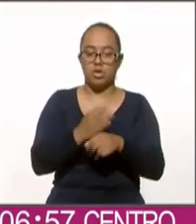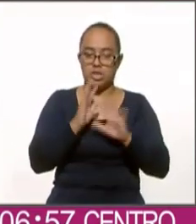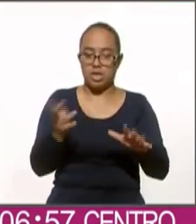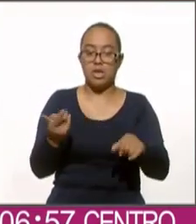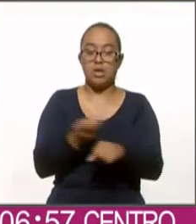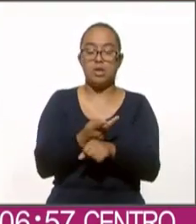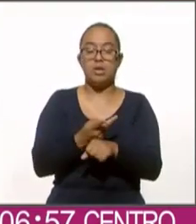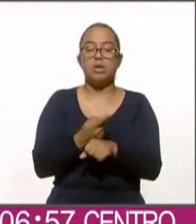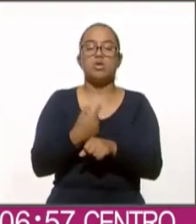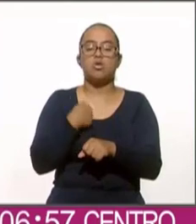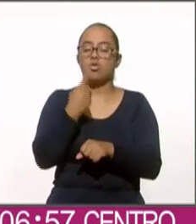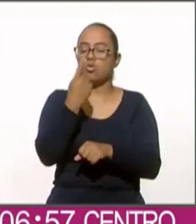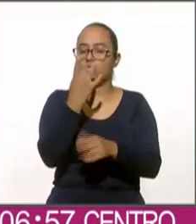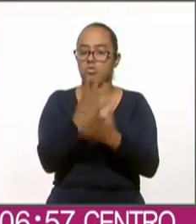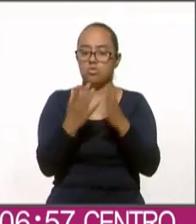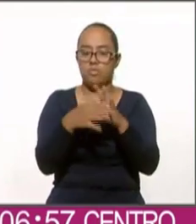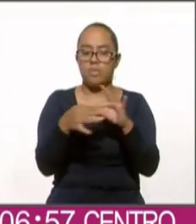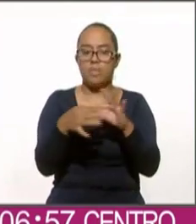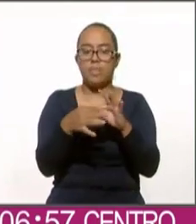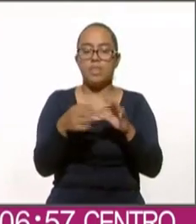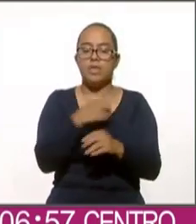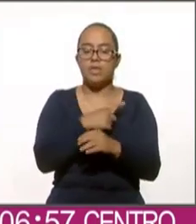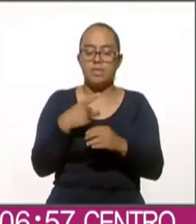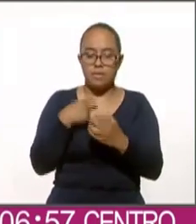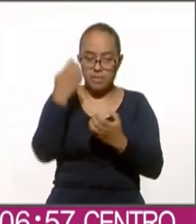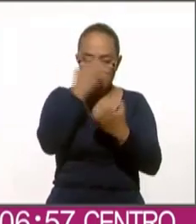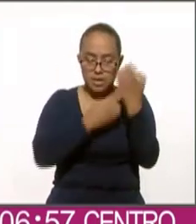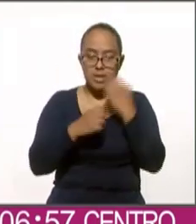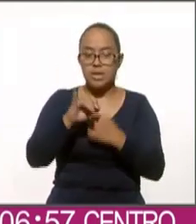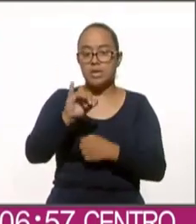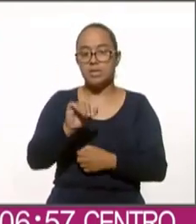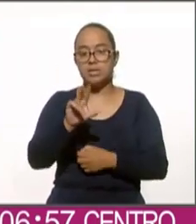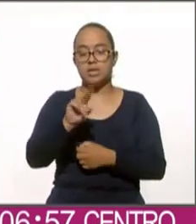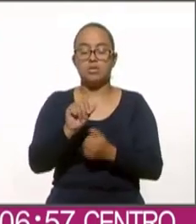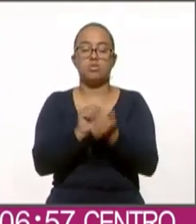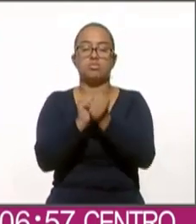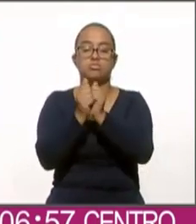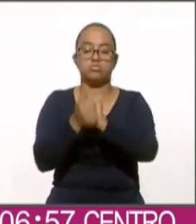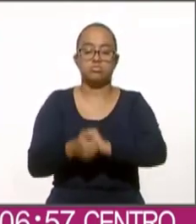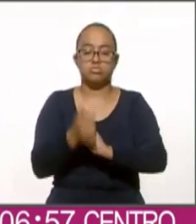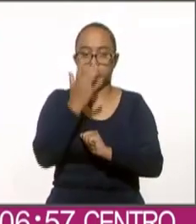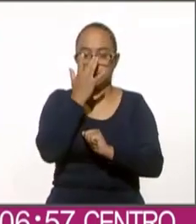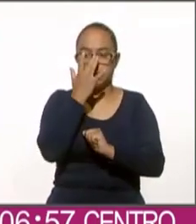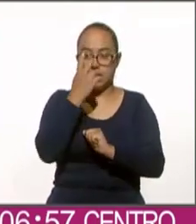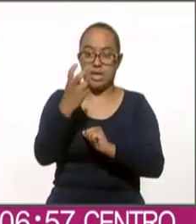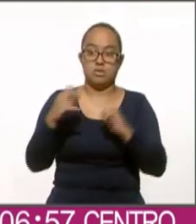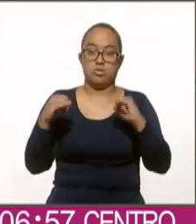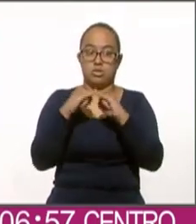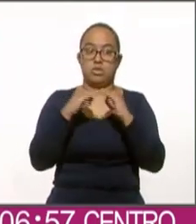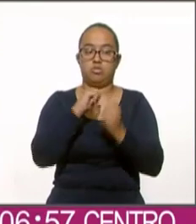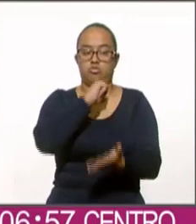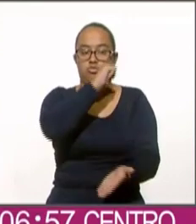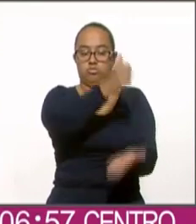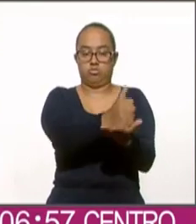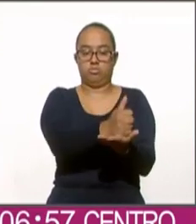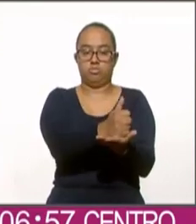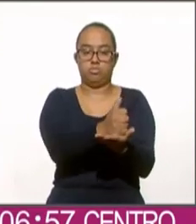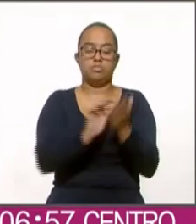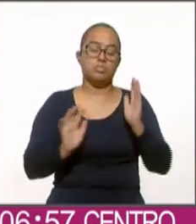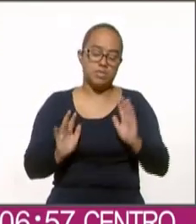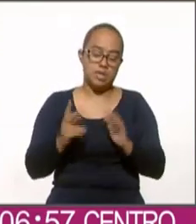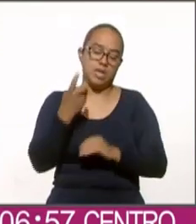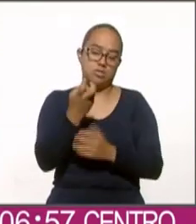más bien te diría ahí habría que ver si esto se convierte en una institución como tal yo creo que